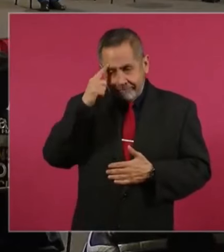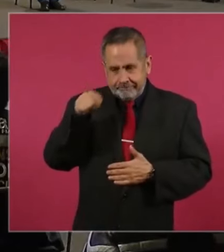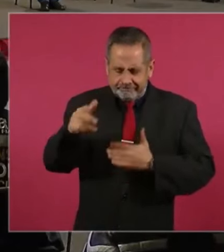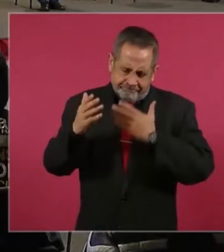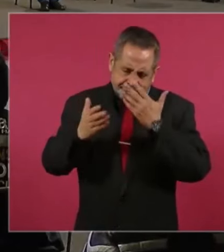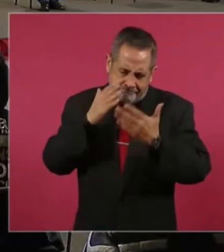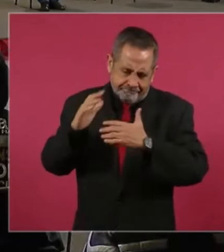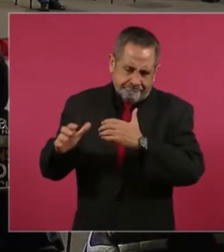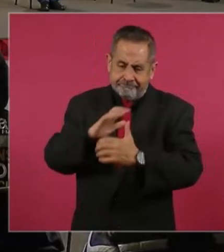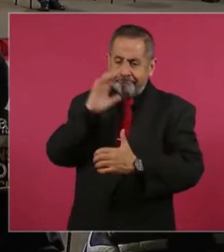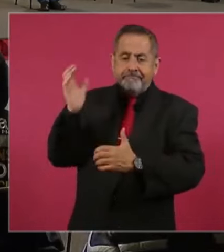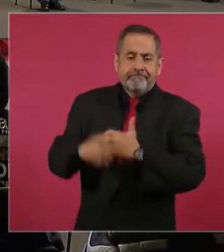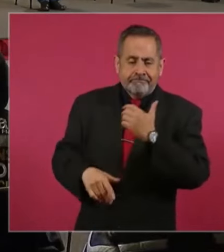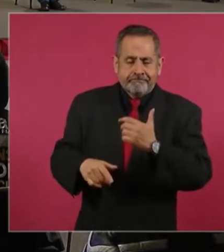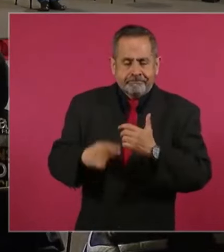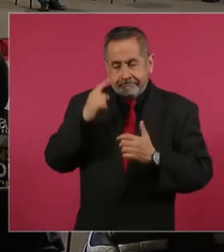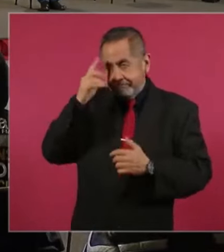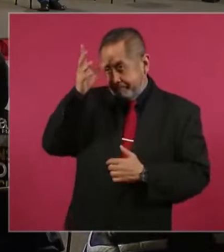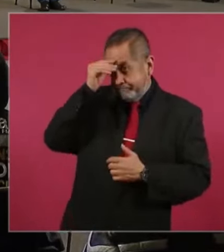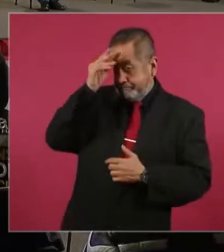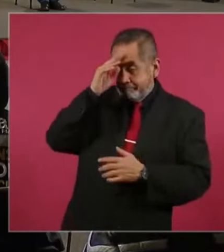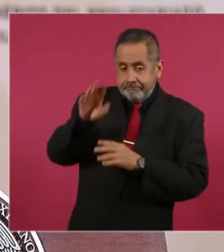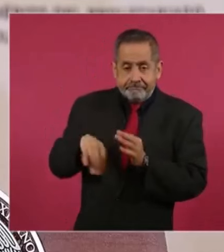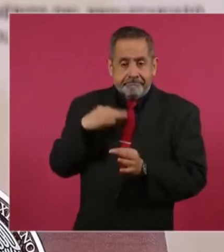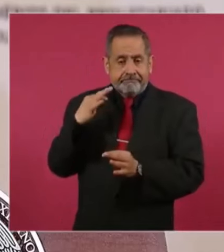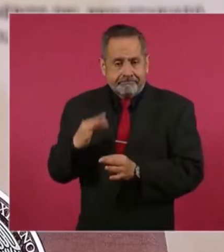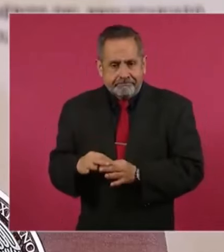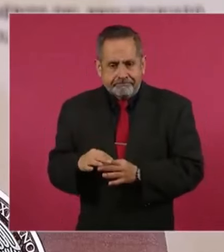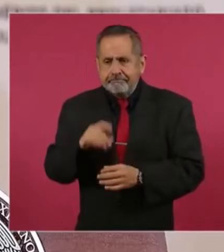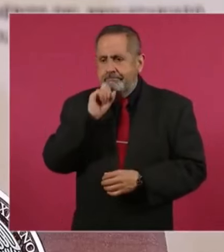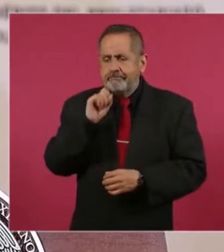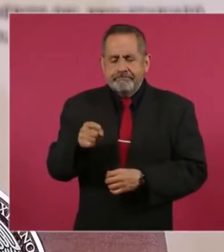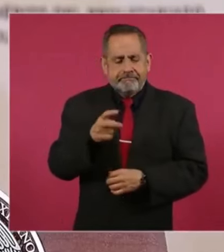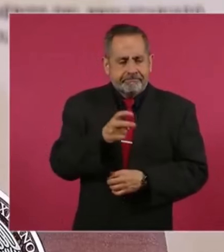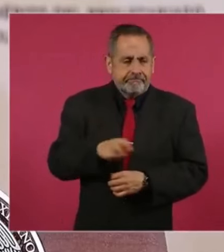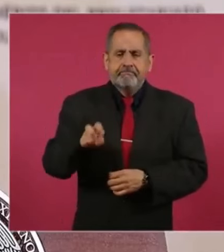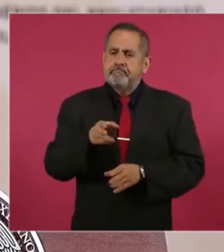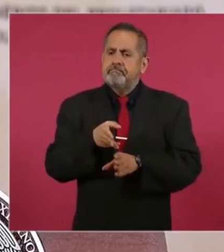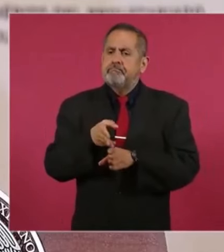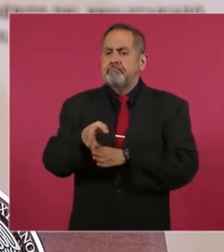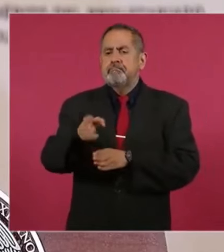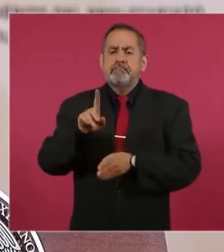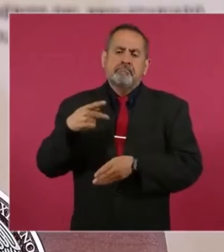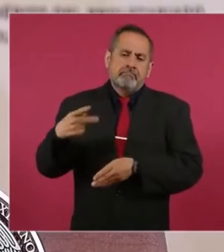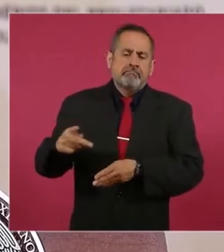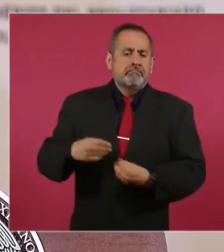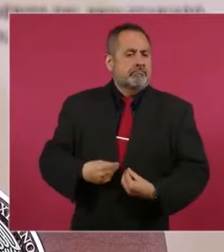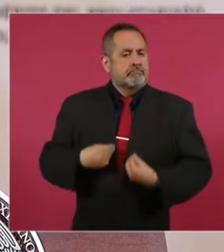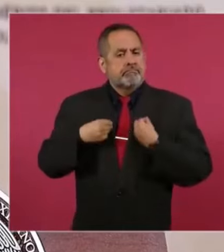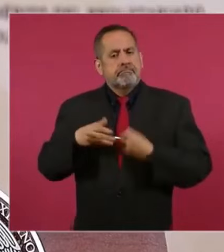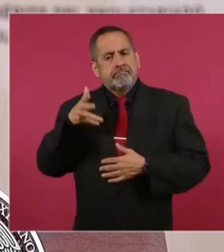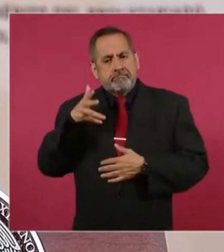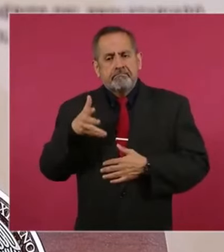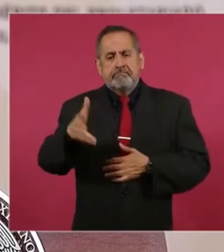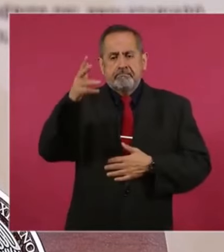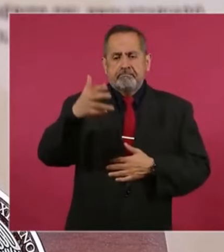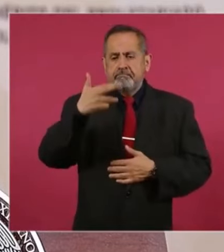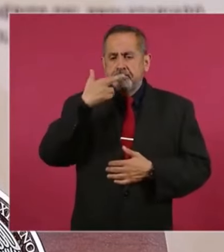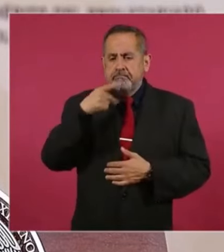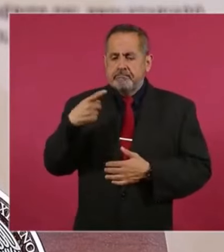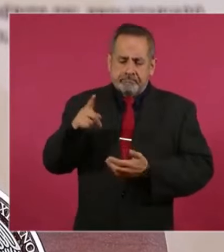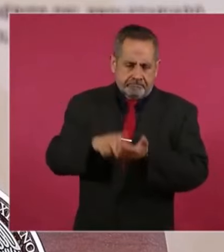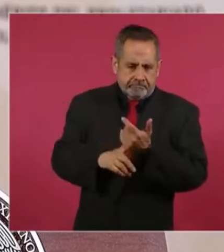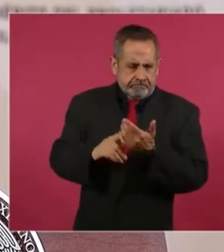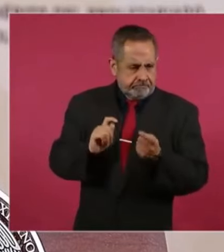aulas no sólo su trayecto educativo, sino que habrán de edificar un proyecto de vida en el que ellos son